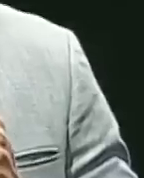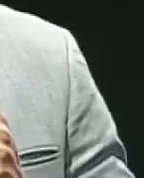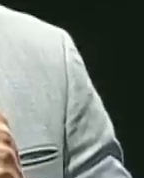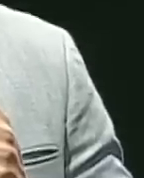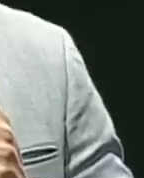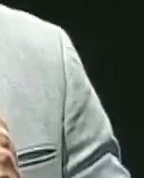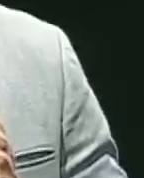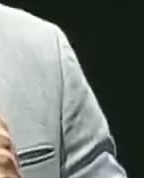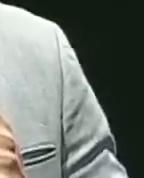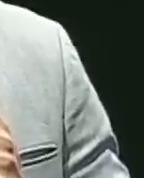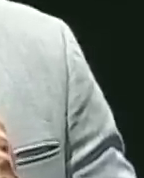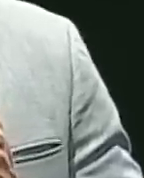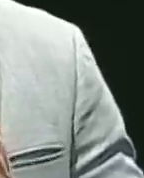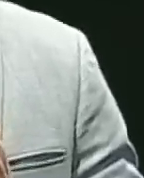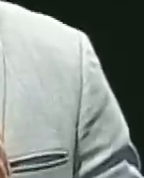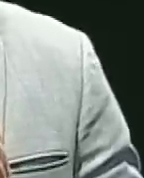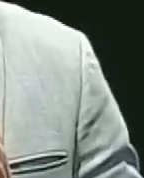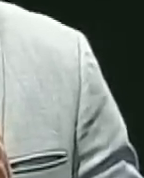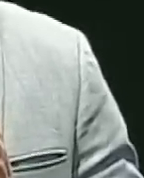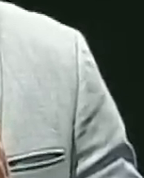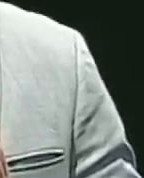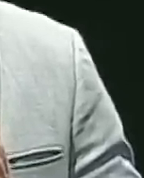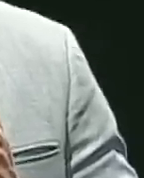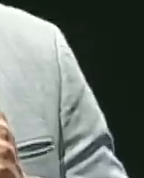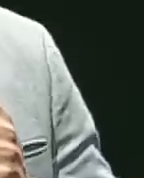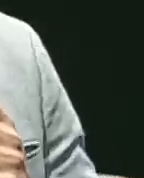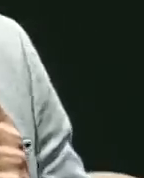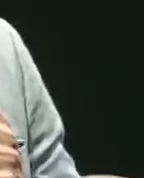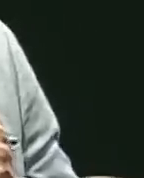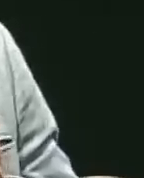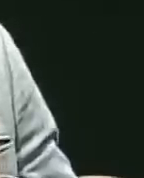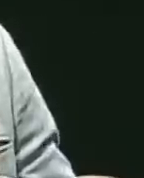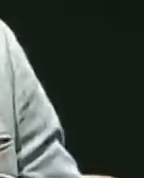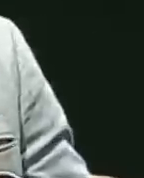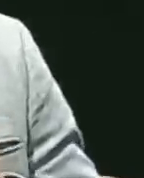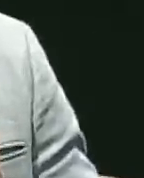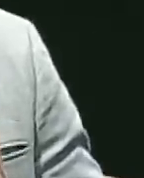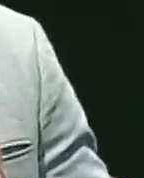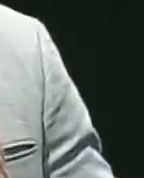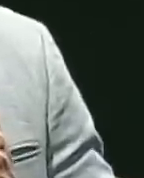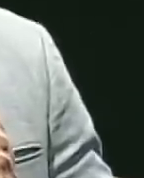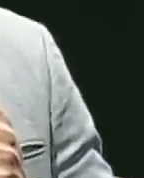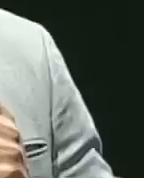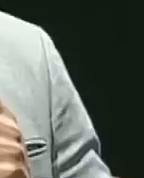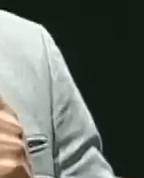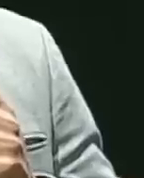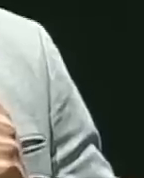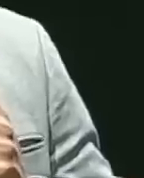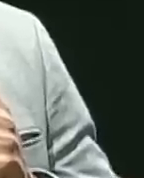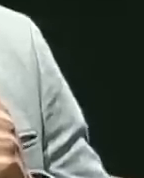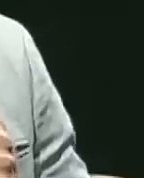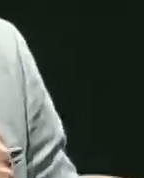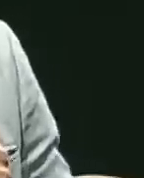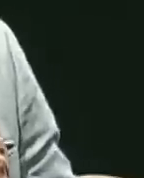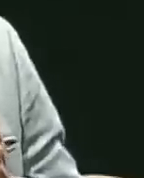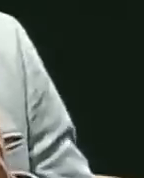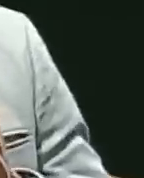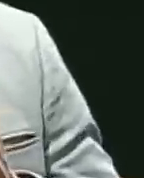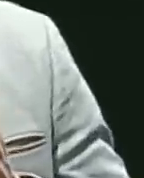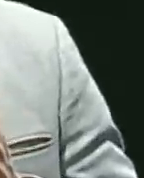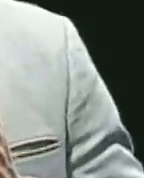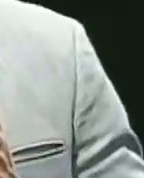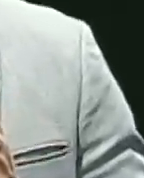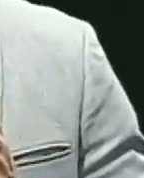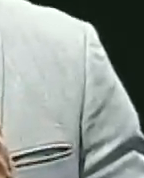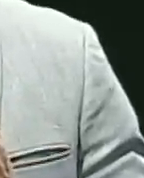Paraguaná tenemos las condiciones para poder producto de esta ley que ahora nos abre un compás por ejemplo en lo financiero